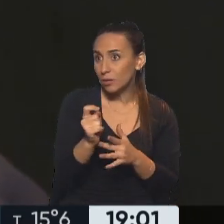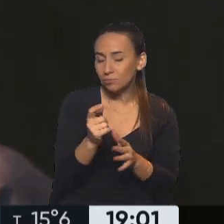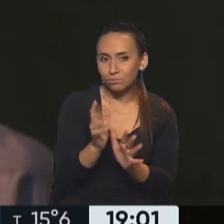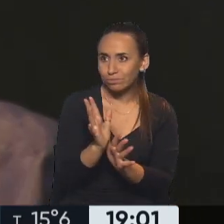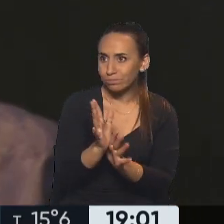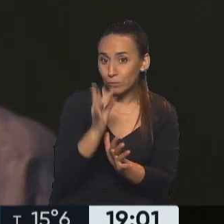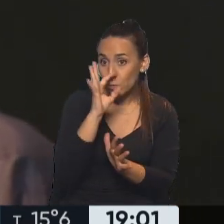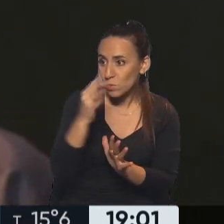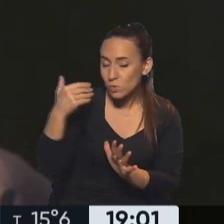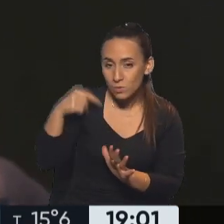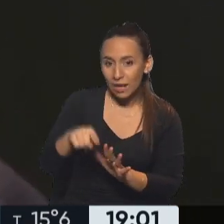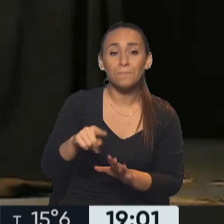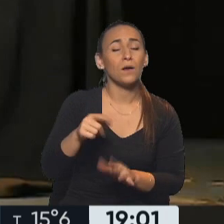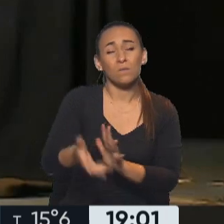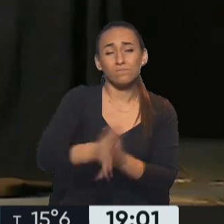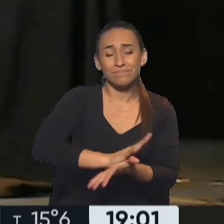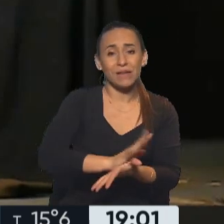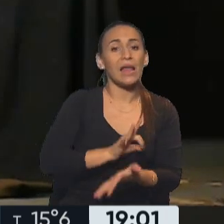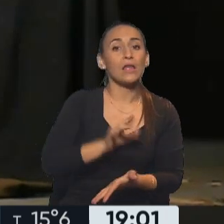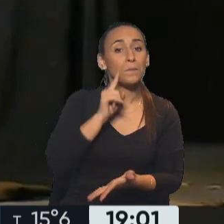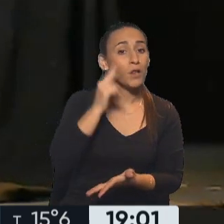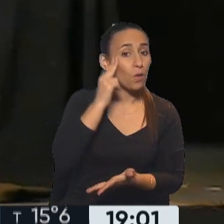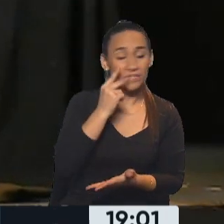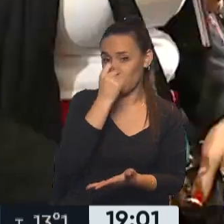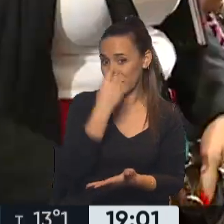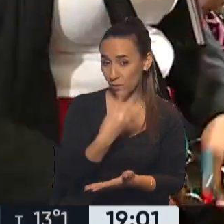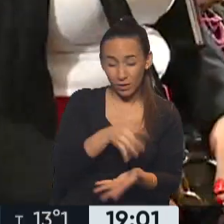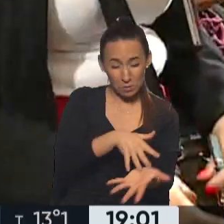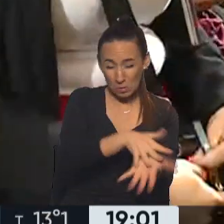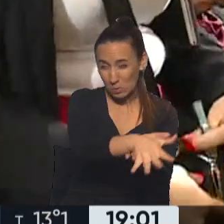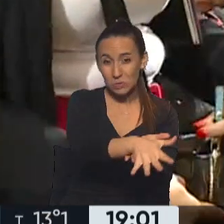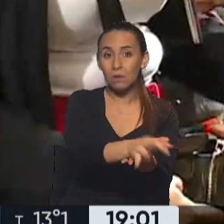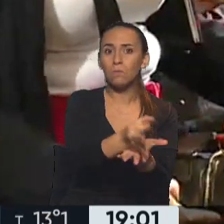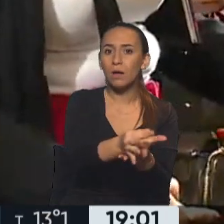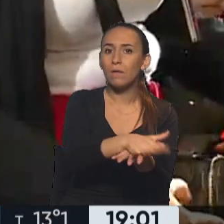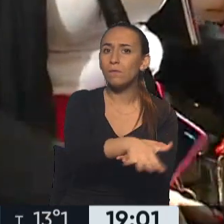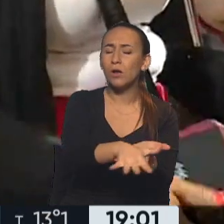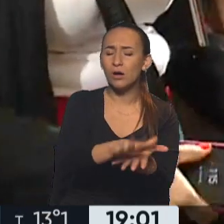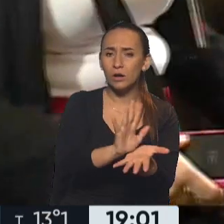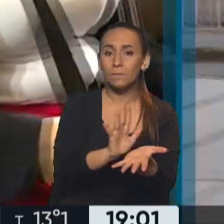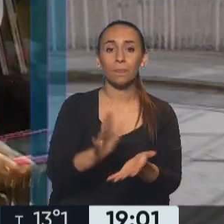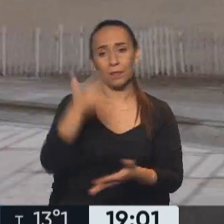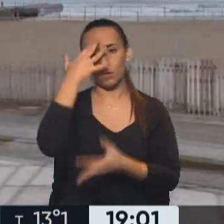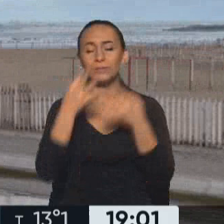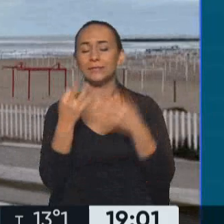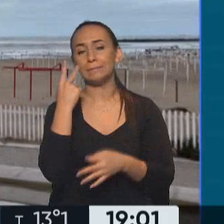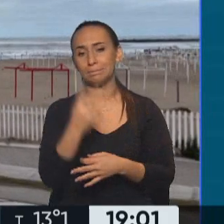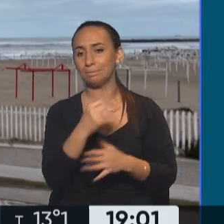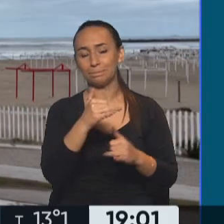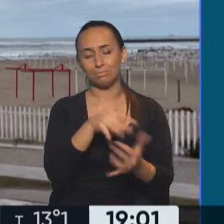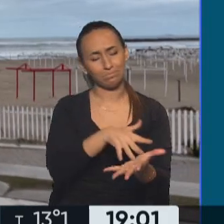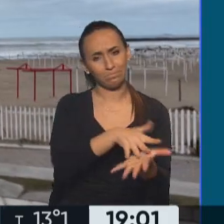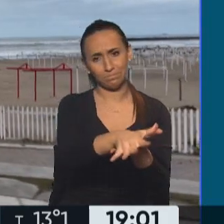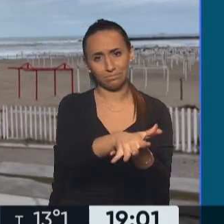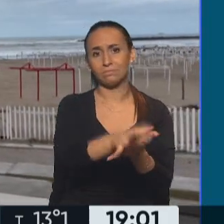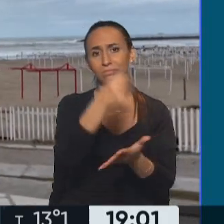a cabo en el año 1924 y que la justicia reconoció como una masacre y como un